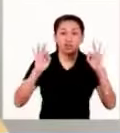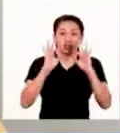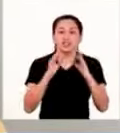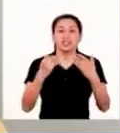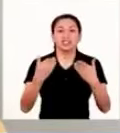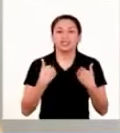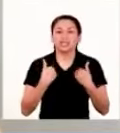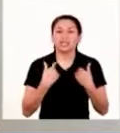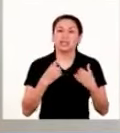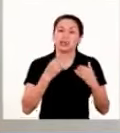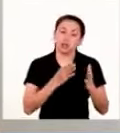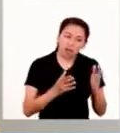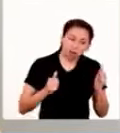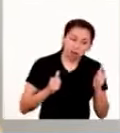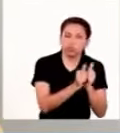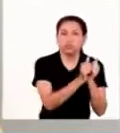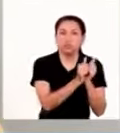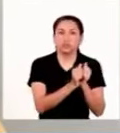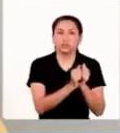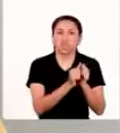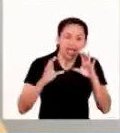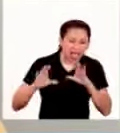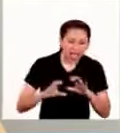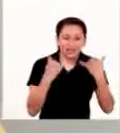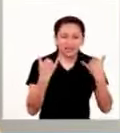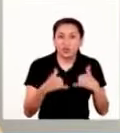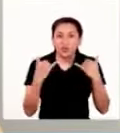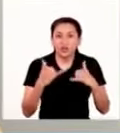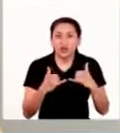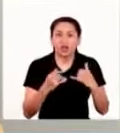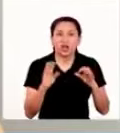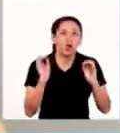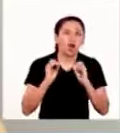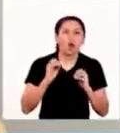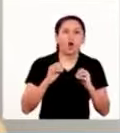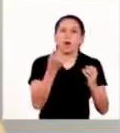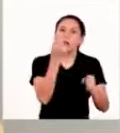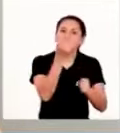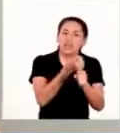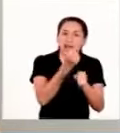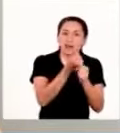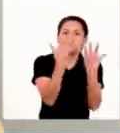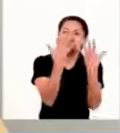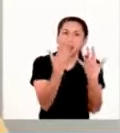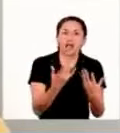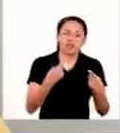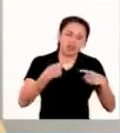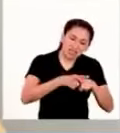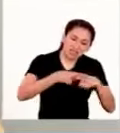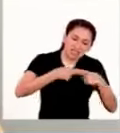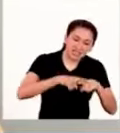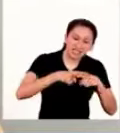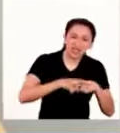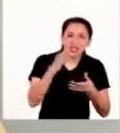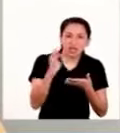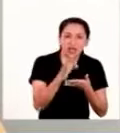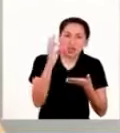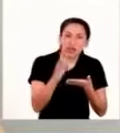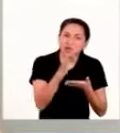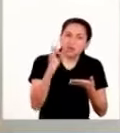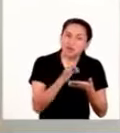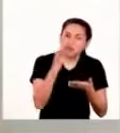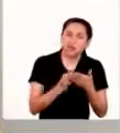idea importante es leer con ellos, realizar retos, incluir actividades manuales como tejido,